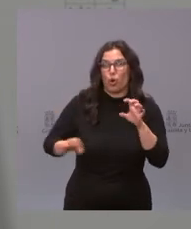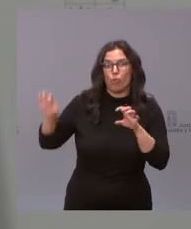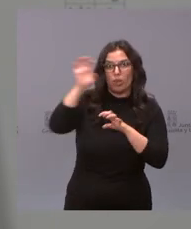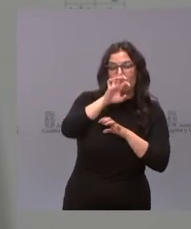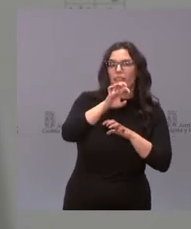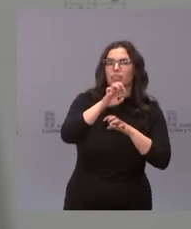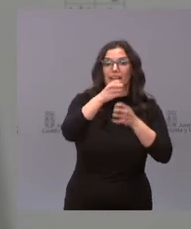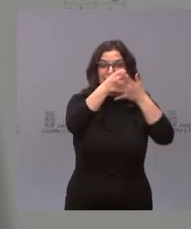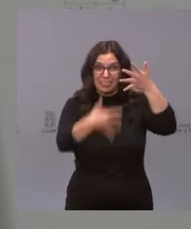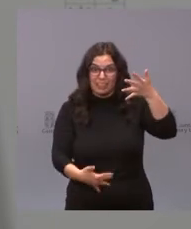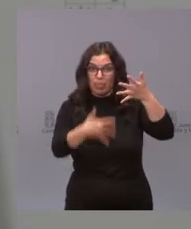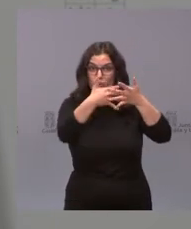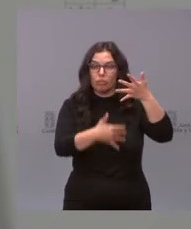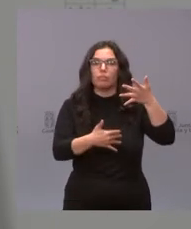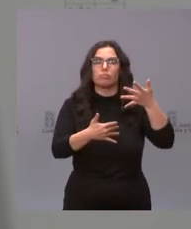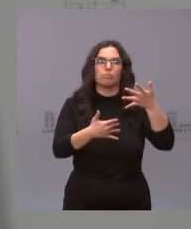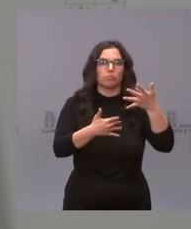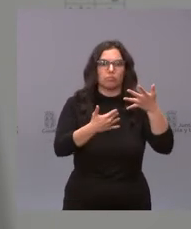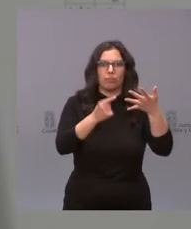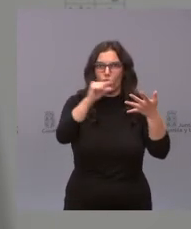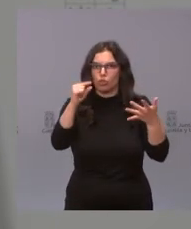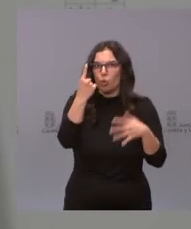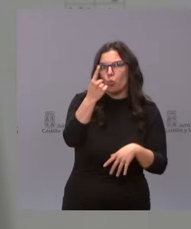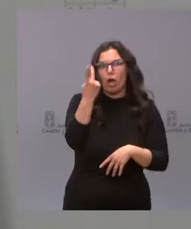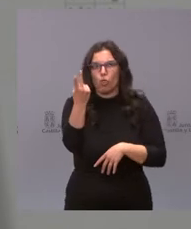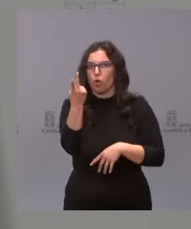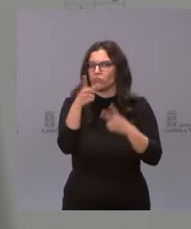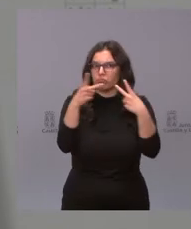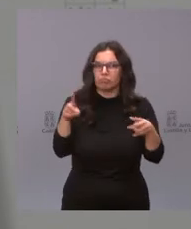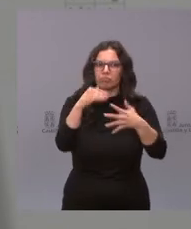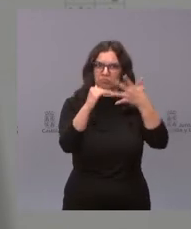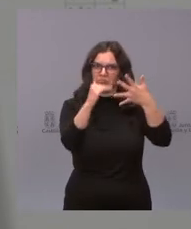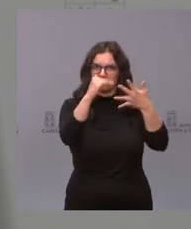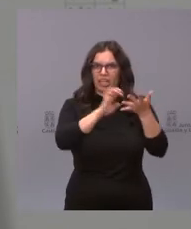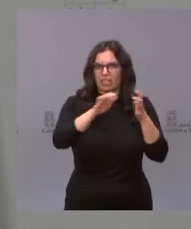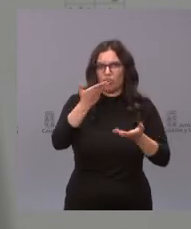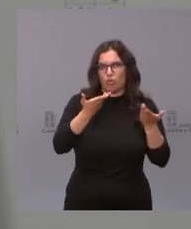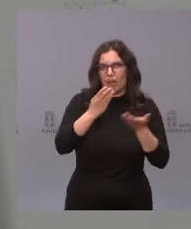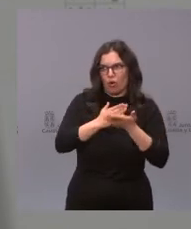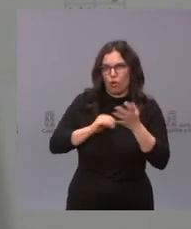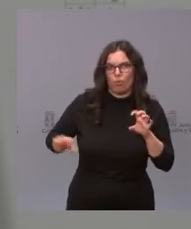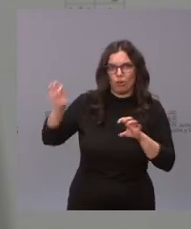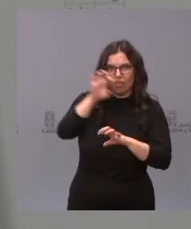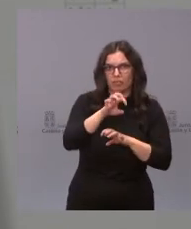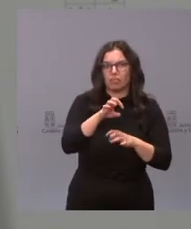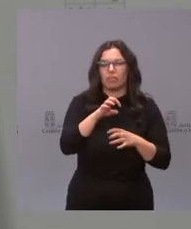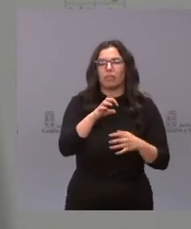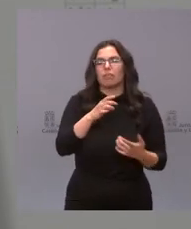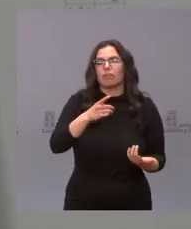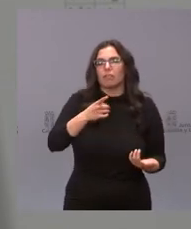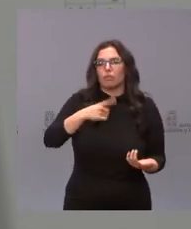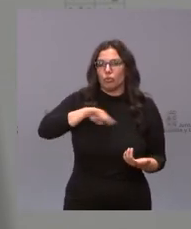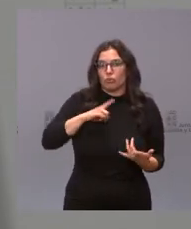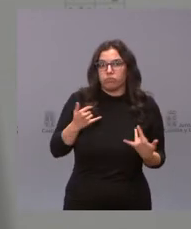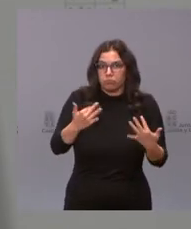dosis de dosis completas de población vacunada y vamos a seguir agilizando es verdad que bueno pues